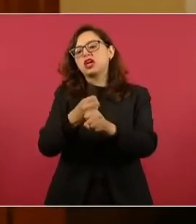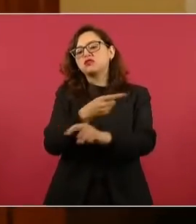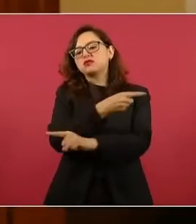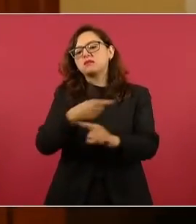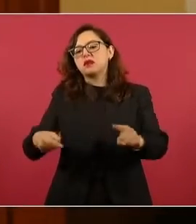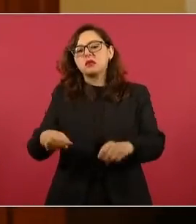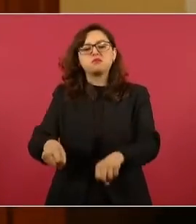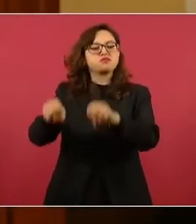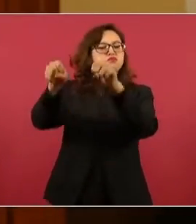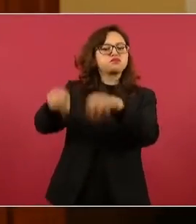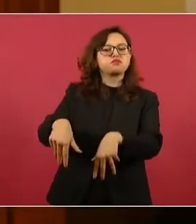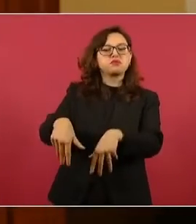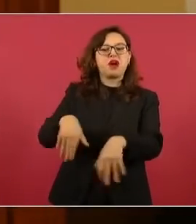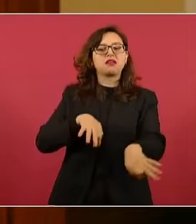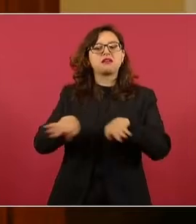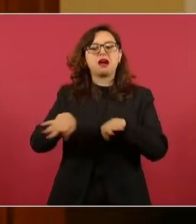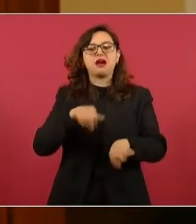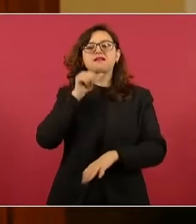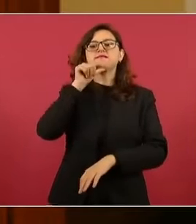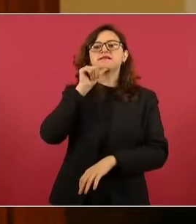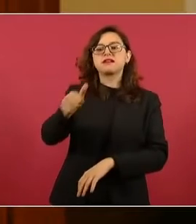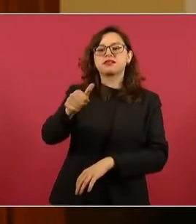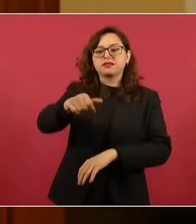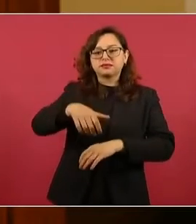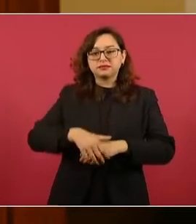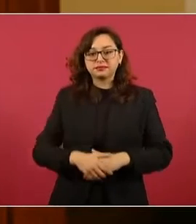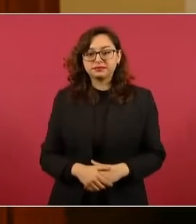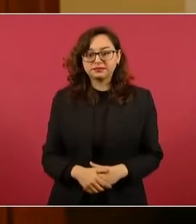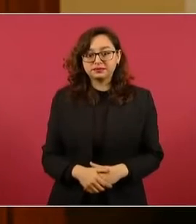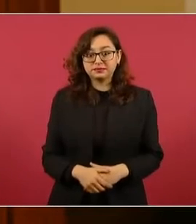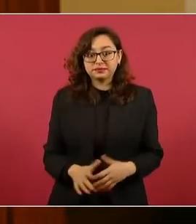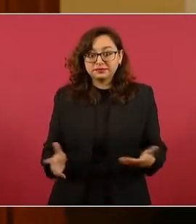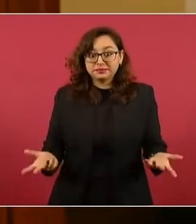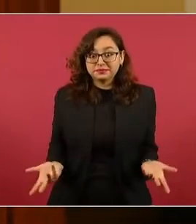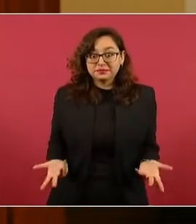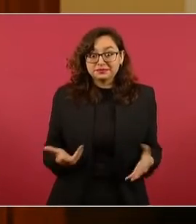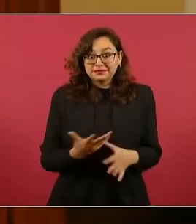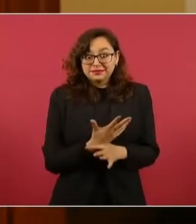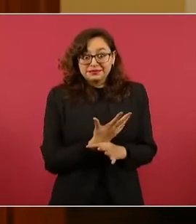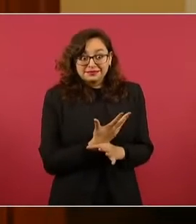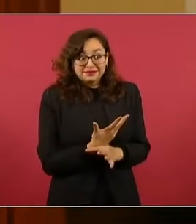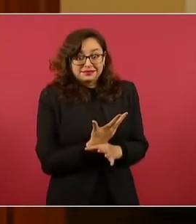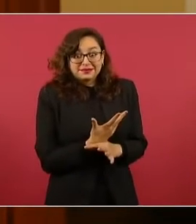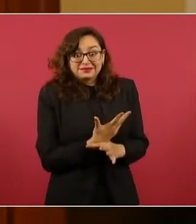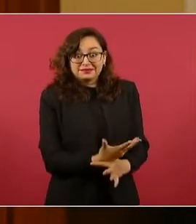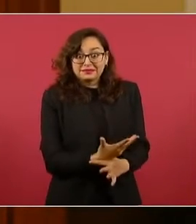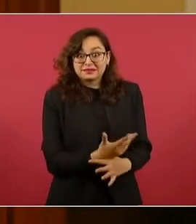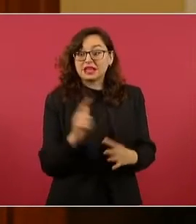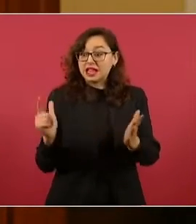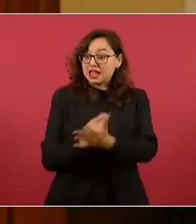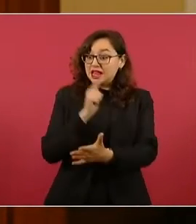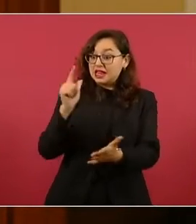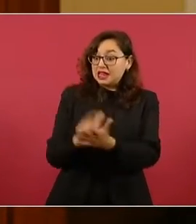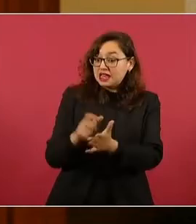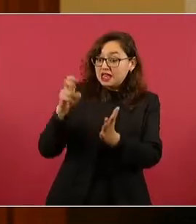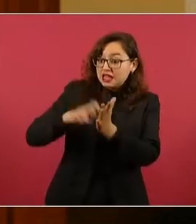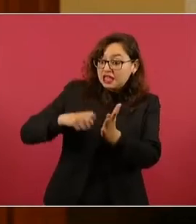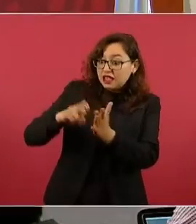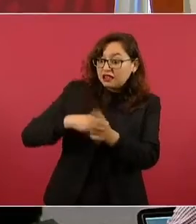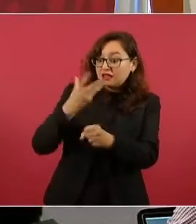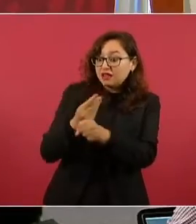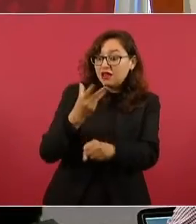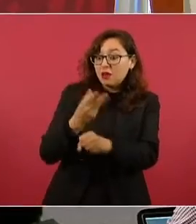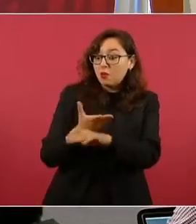mismo está diciendo que son reformas legales trascendentes.